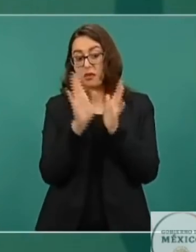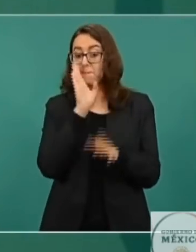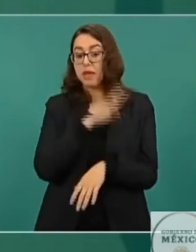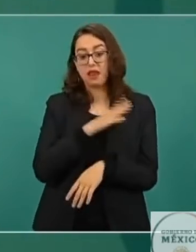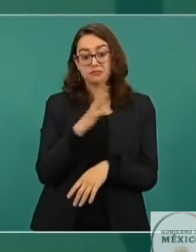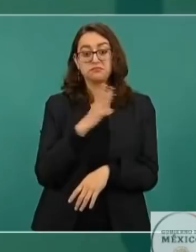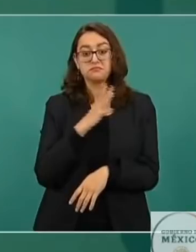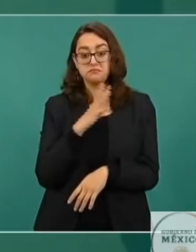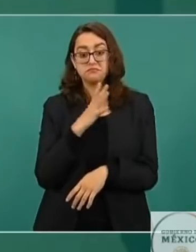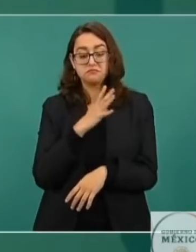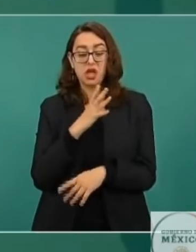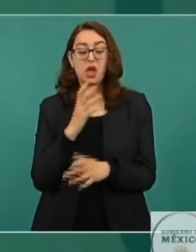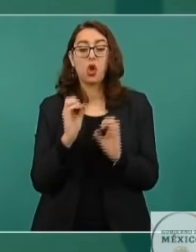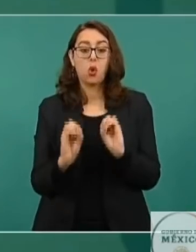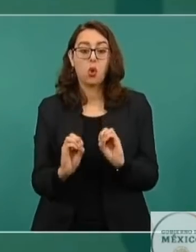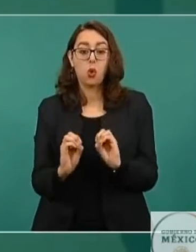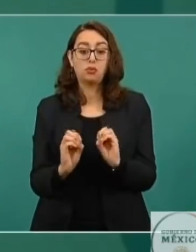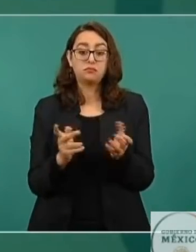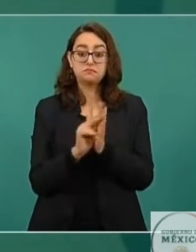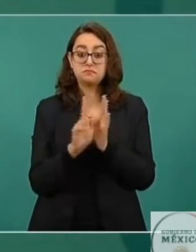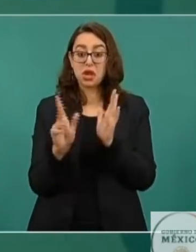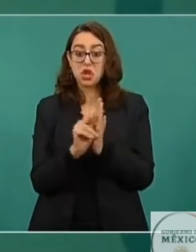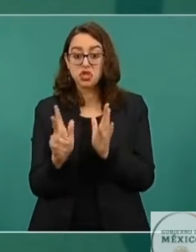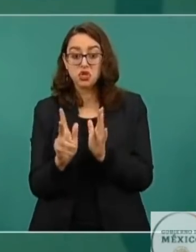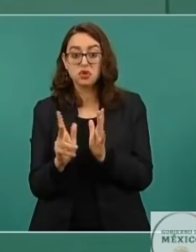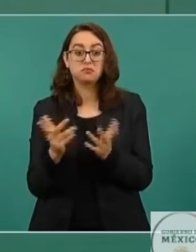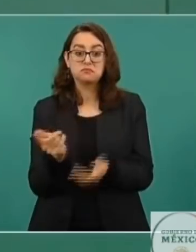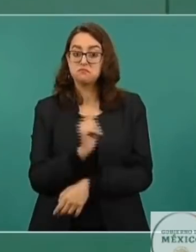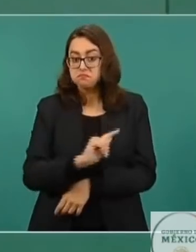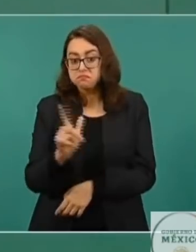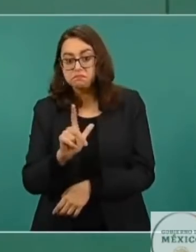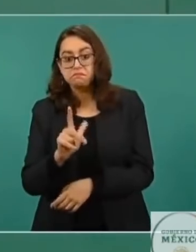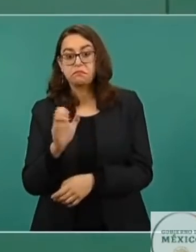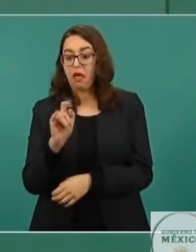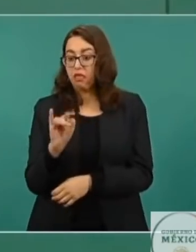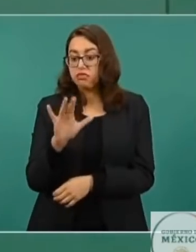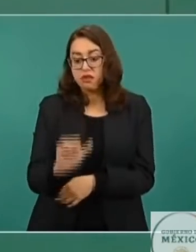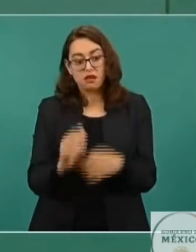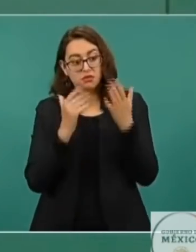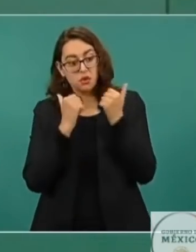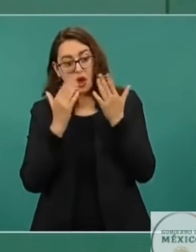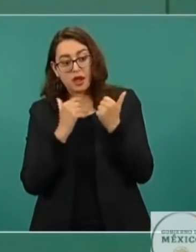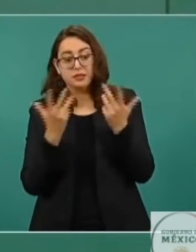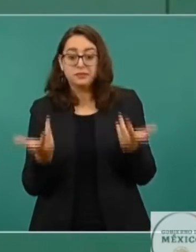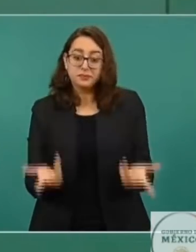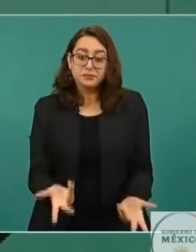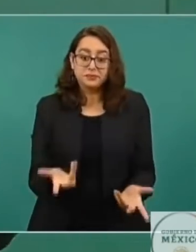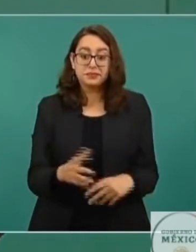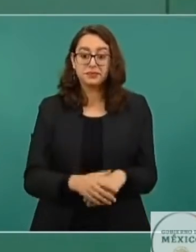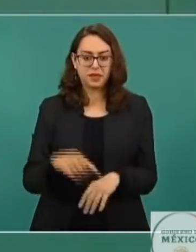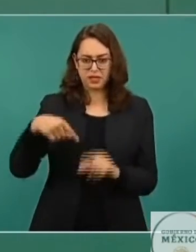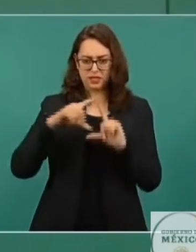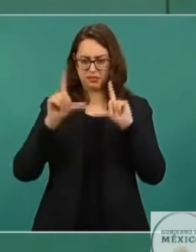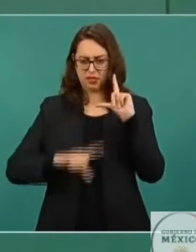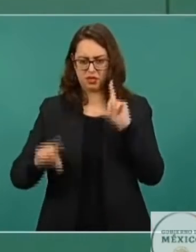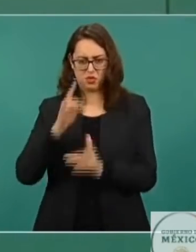o periodismo sin objetividad, sin profesionalismo, sin ética. No es nada más aquí.